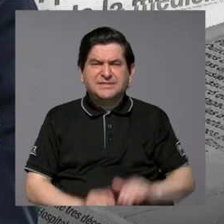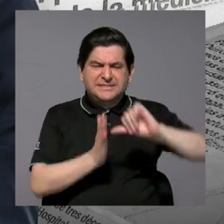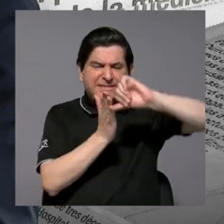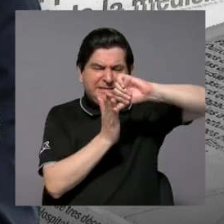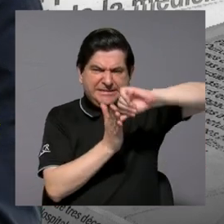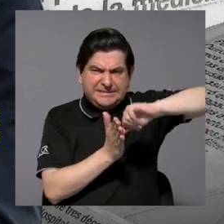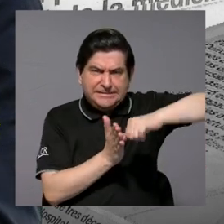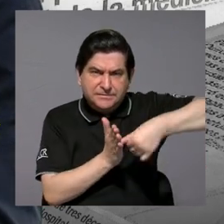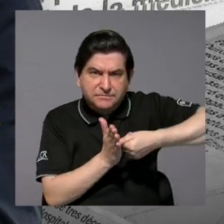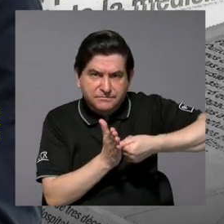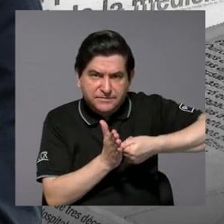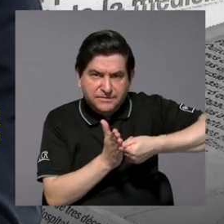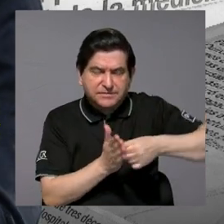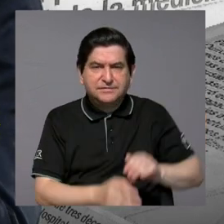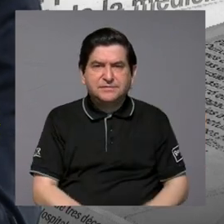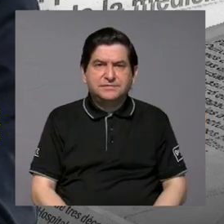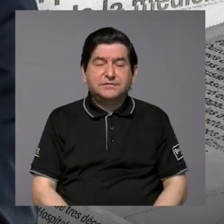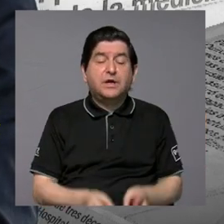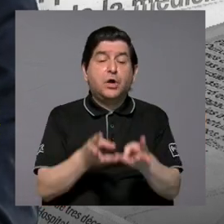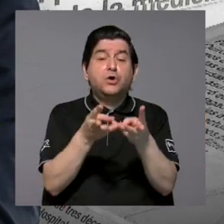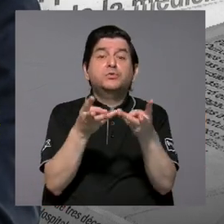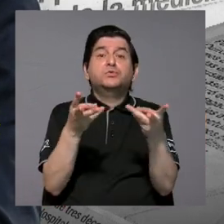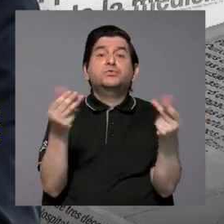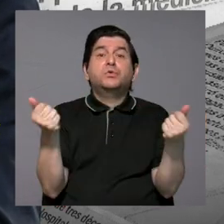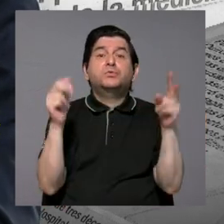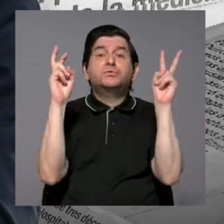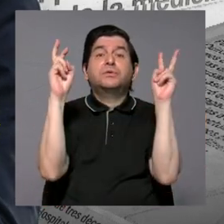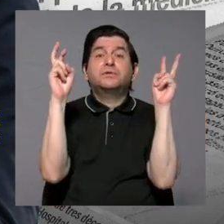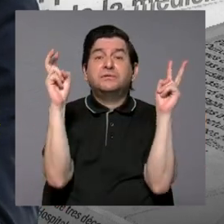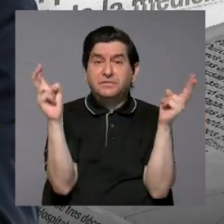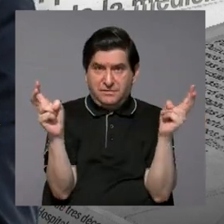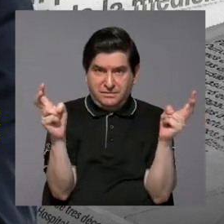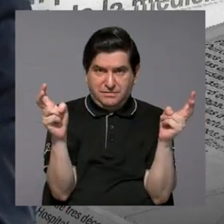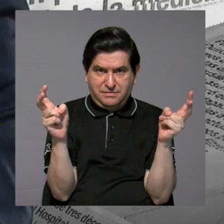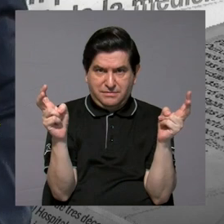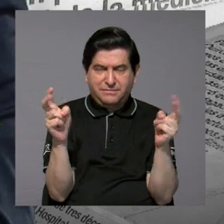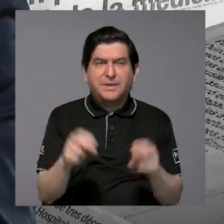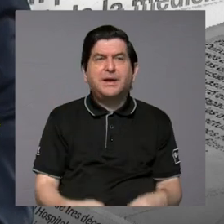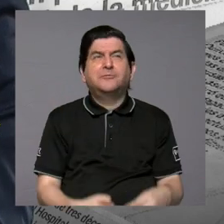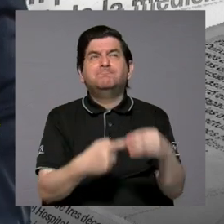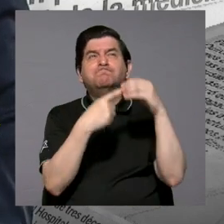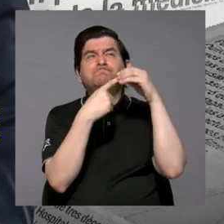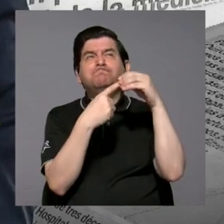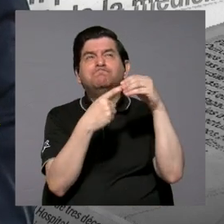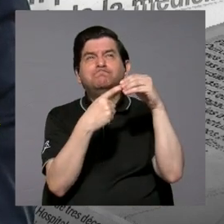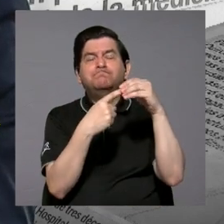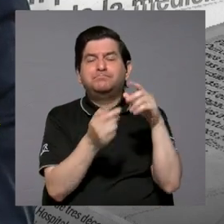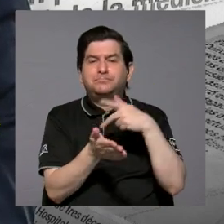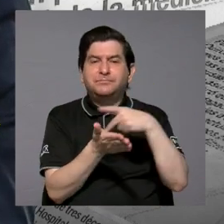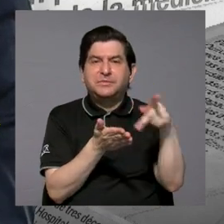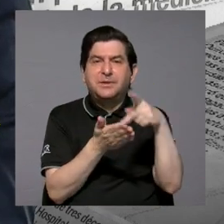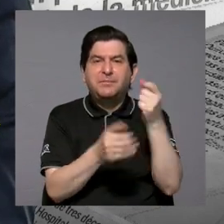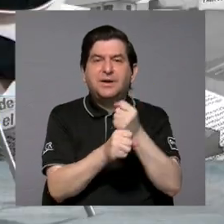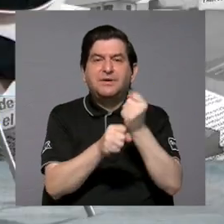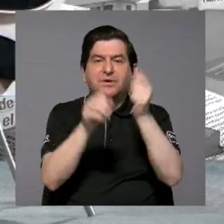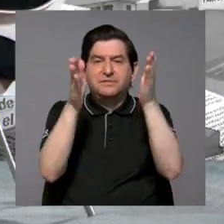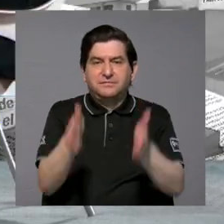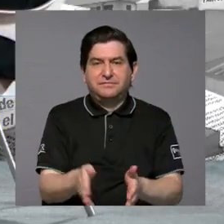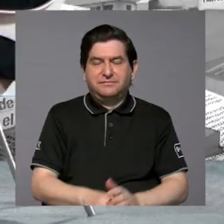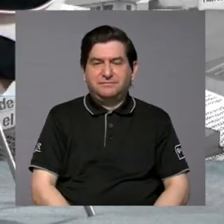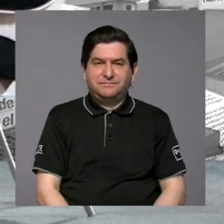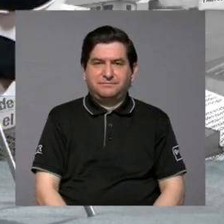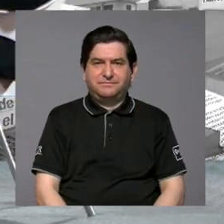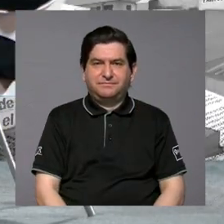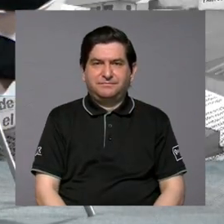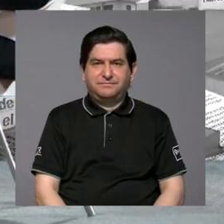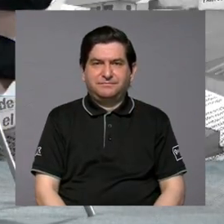énfasis de resolver el tema, principalmente el tema salarial. ¿Verdad? Que